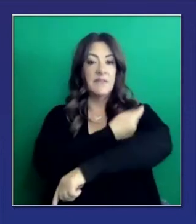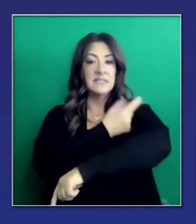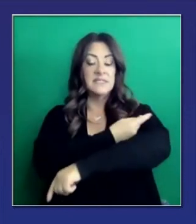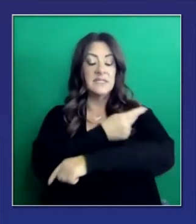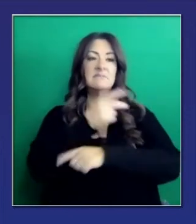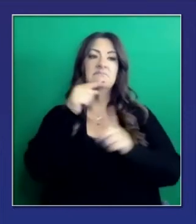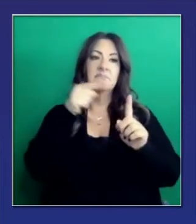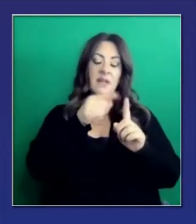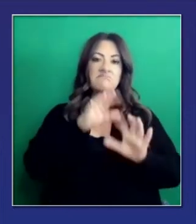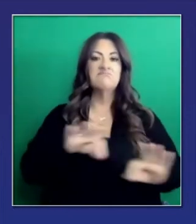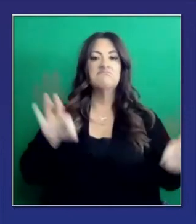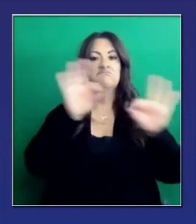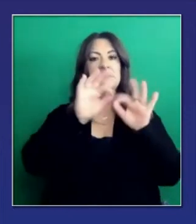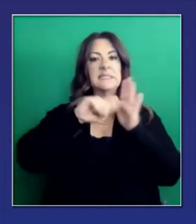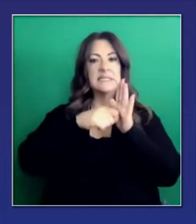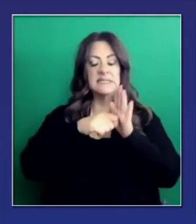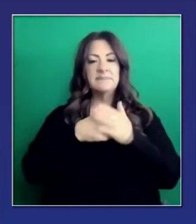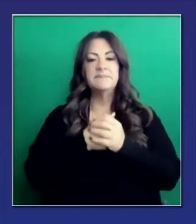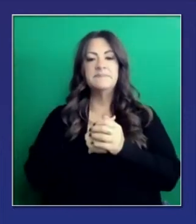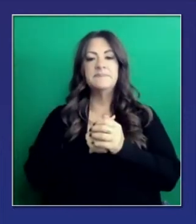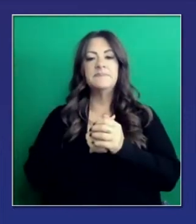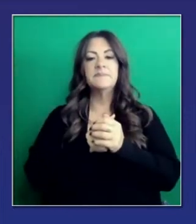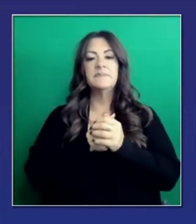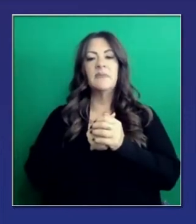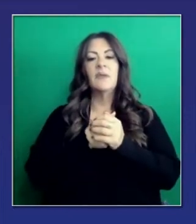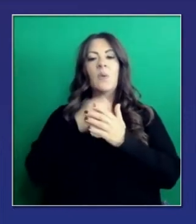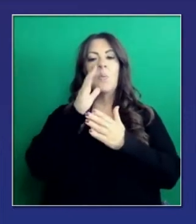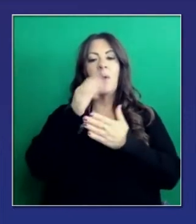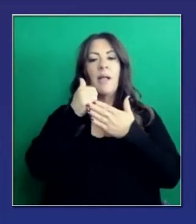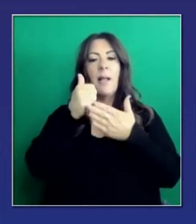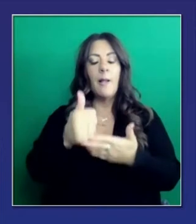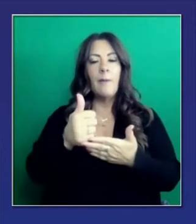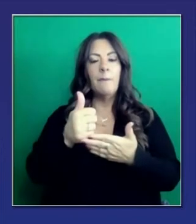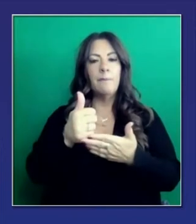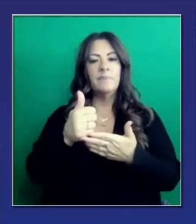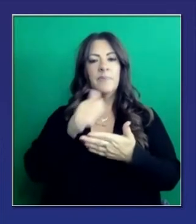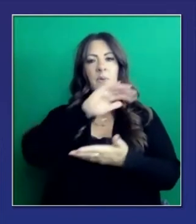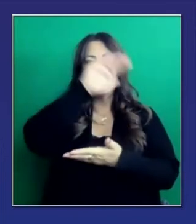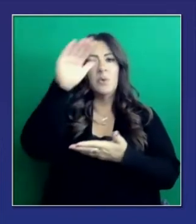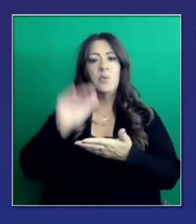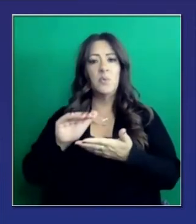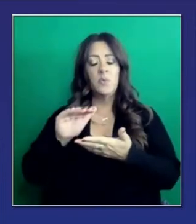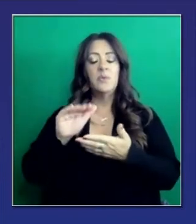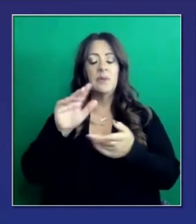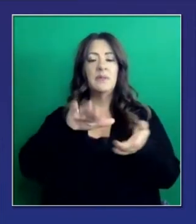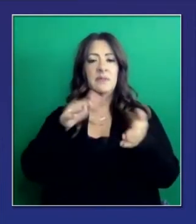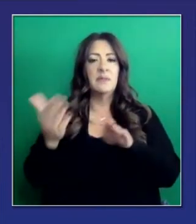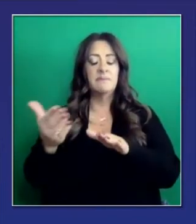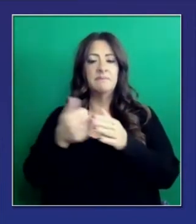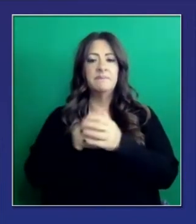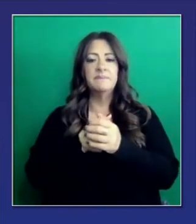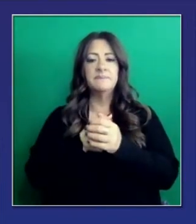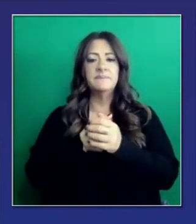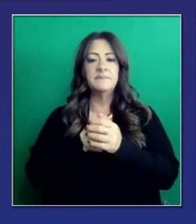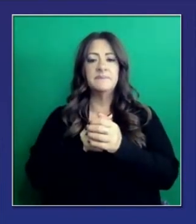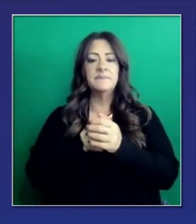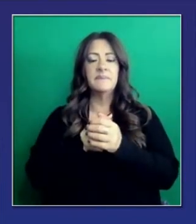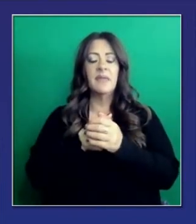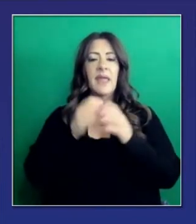definitiva para resolver este problema de enfermedad y mortalidad en esta pandemia. Hemos triplicado